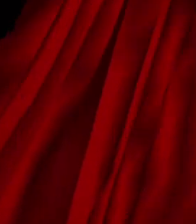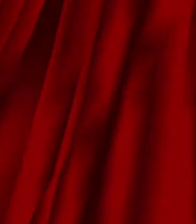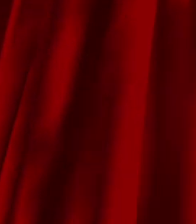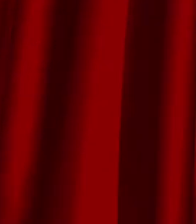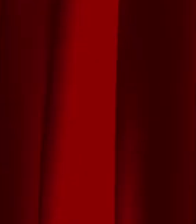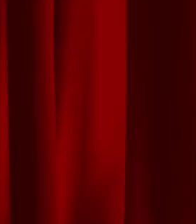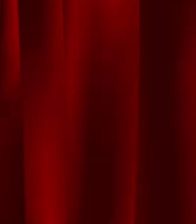Gracias. Gracias.